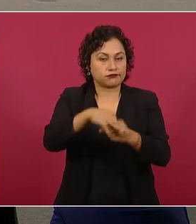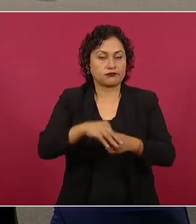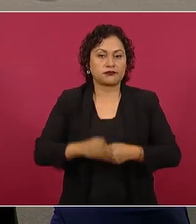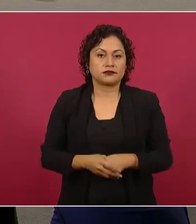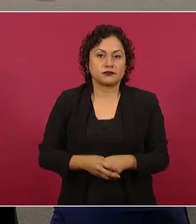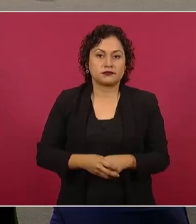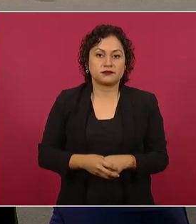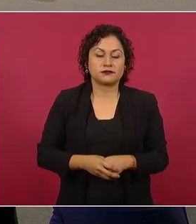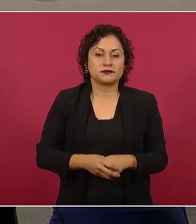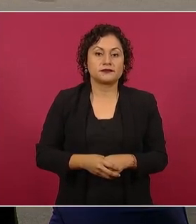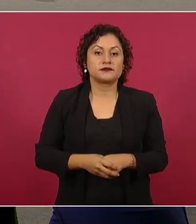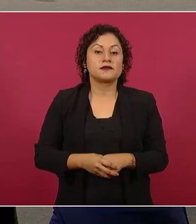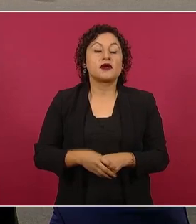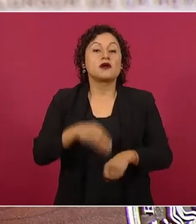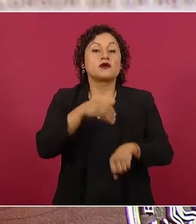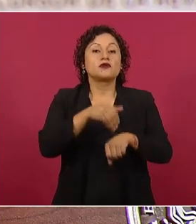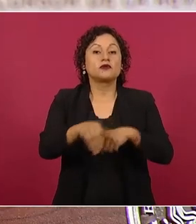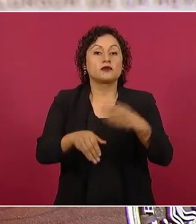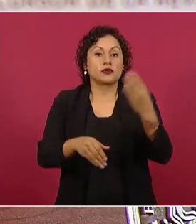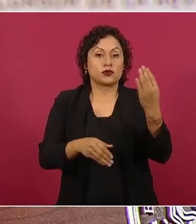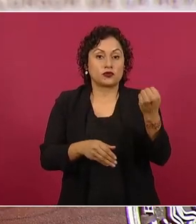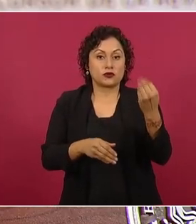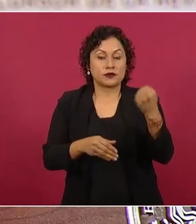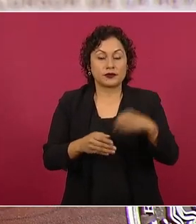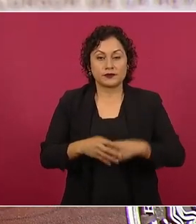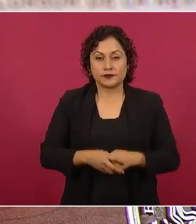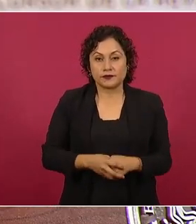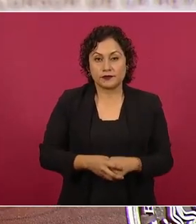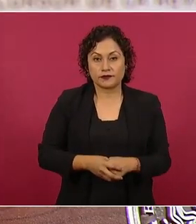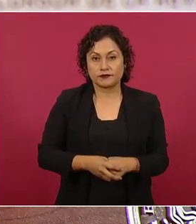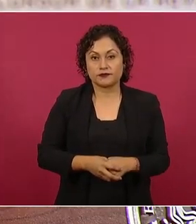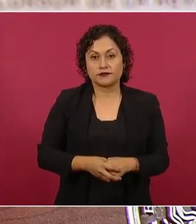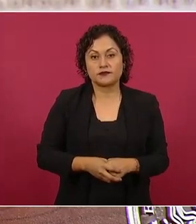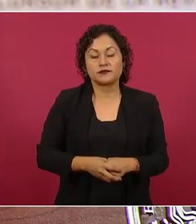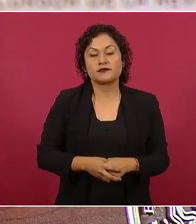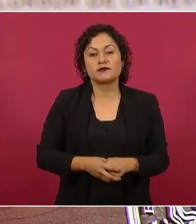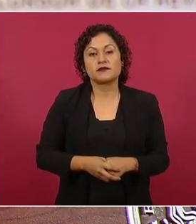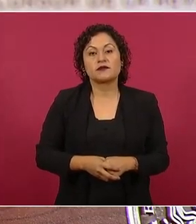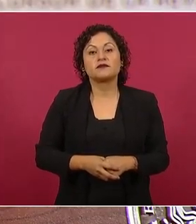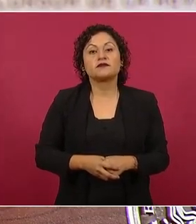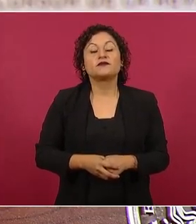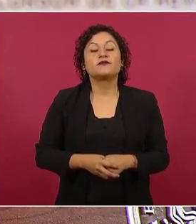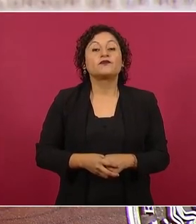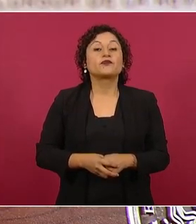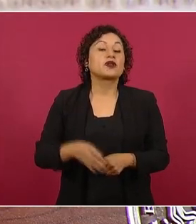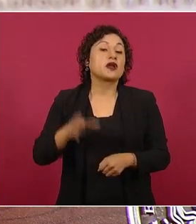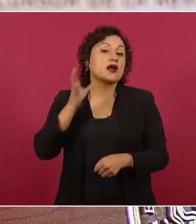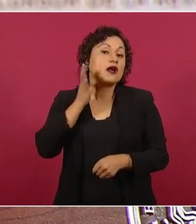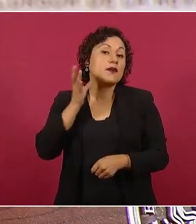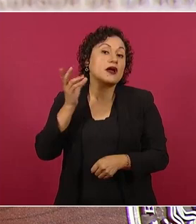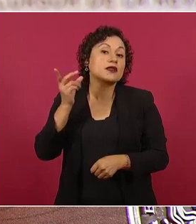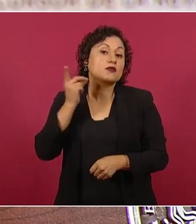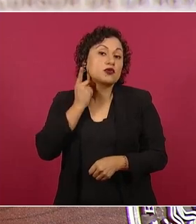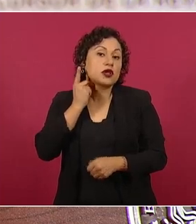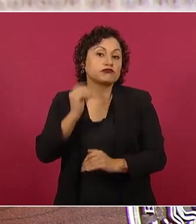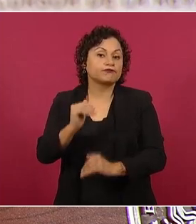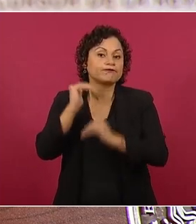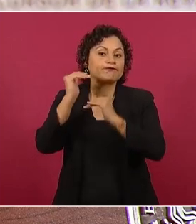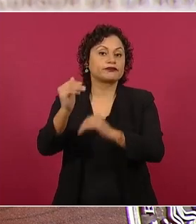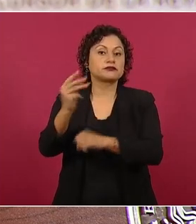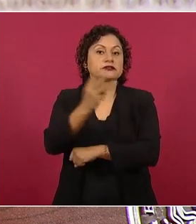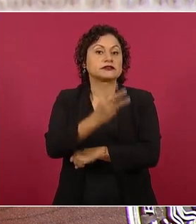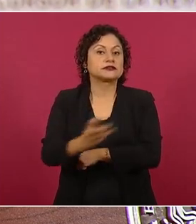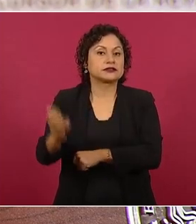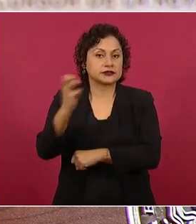Nueve, fijar en 300 el número de integrantes de la Cámara de Diputados y en